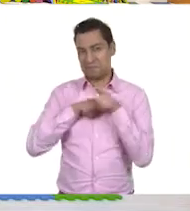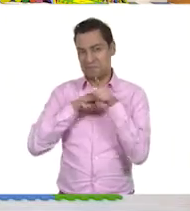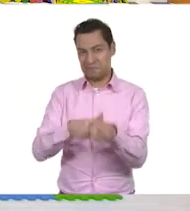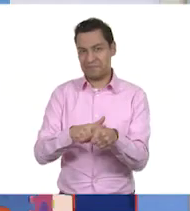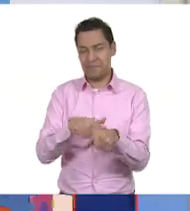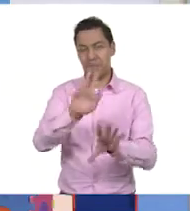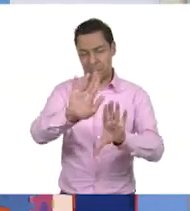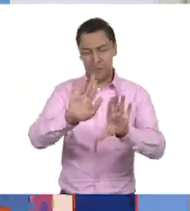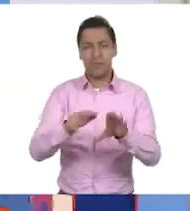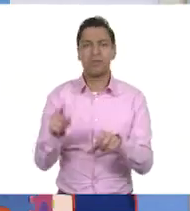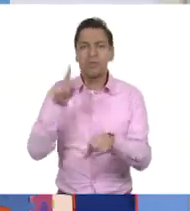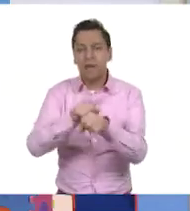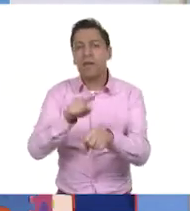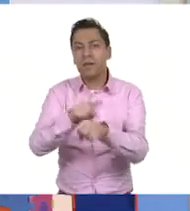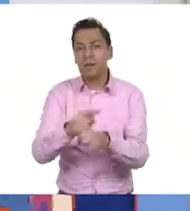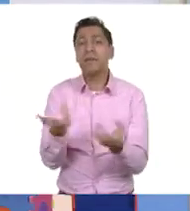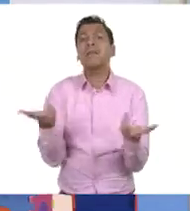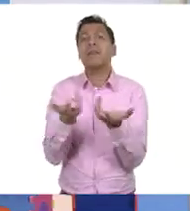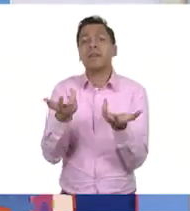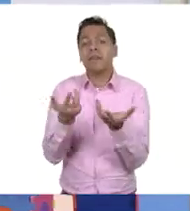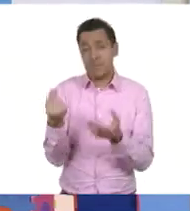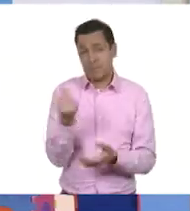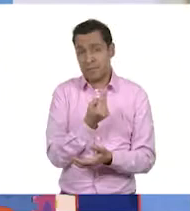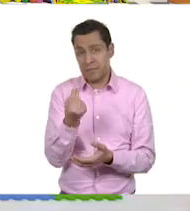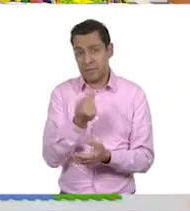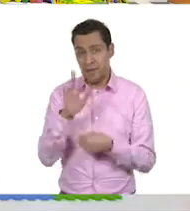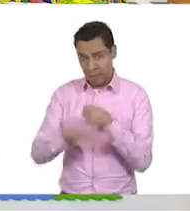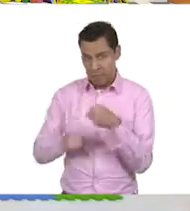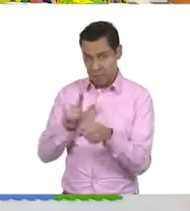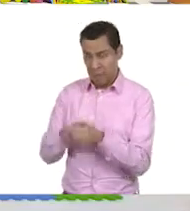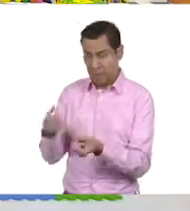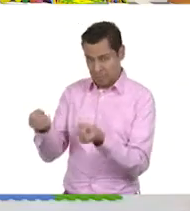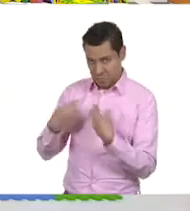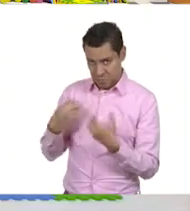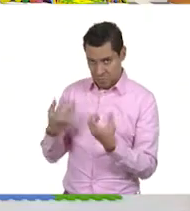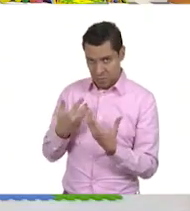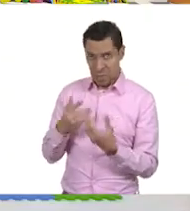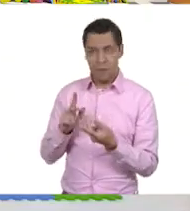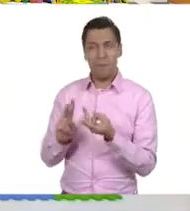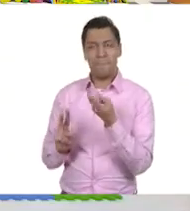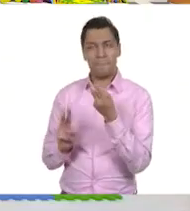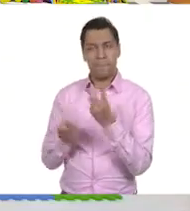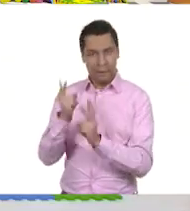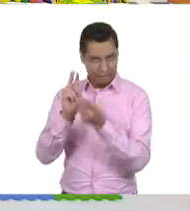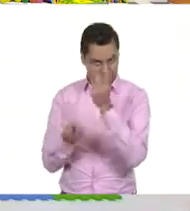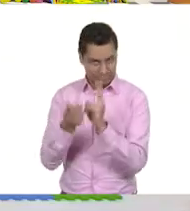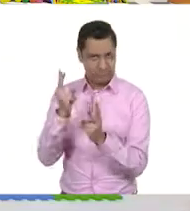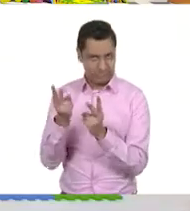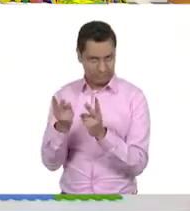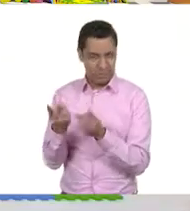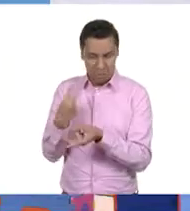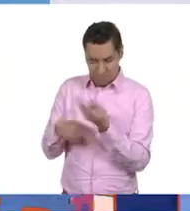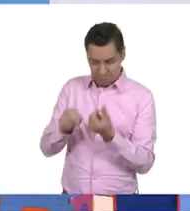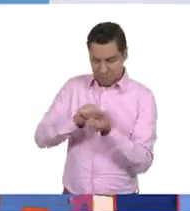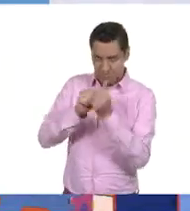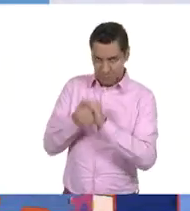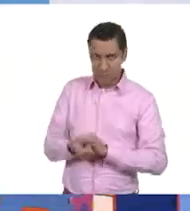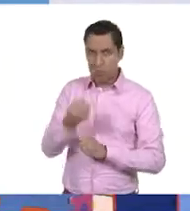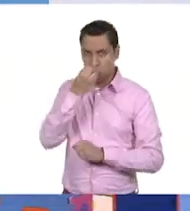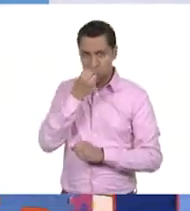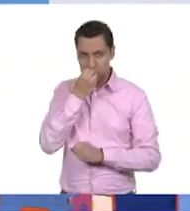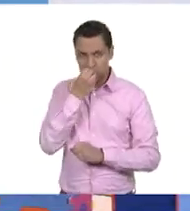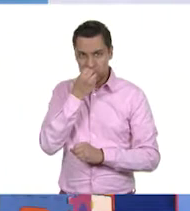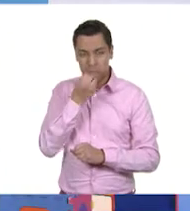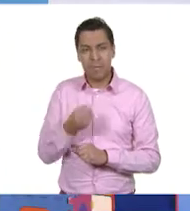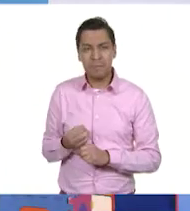Tienes razón. A ver. Porque, bueno, ya vimos con los animales o con las plantas, pero, por ejemplo... Aquí tengo uno del que ya